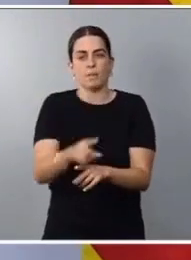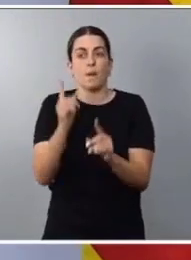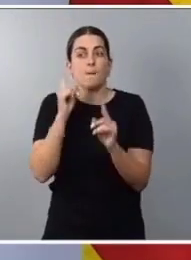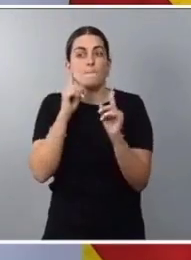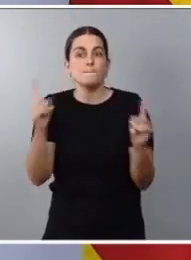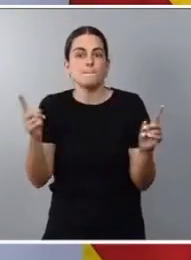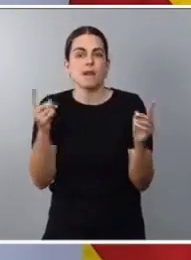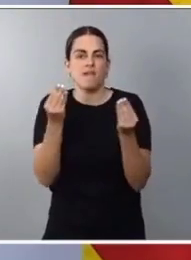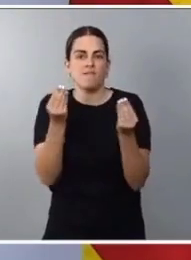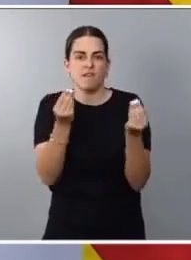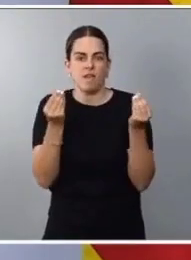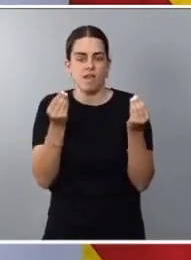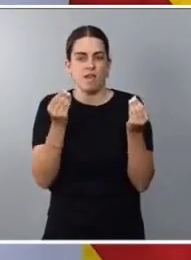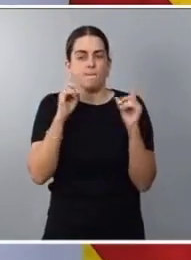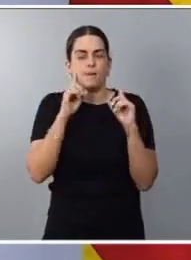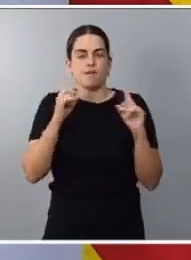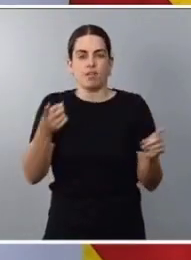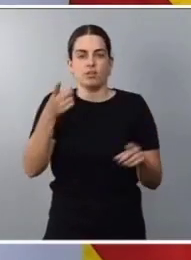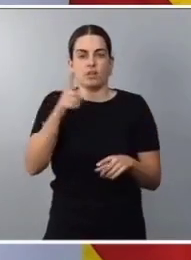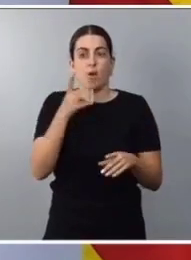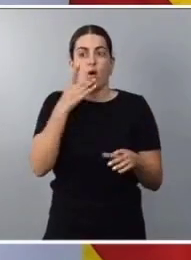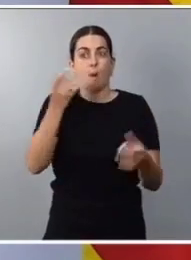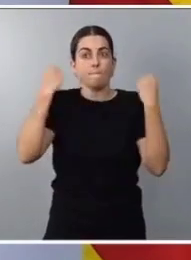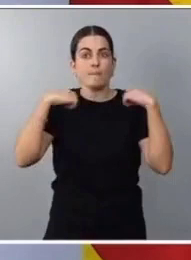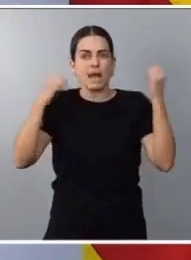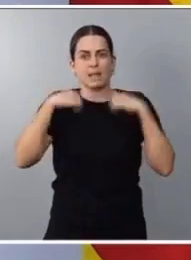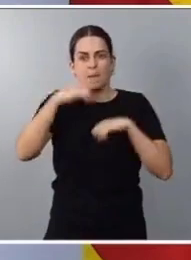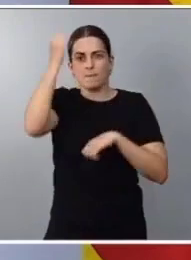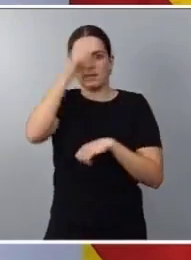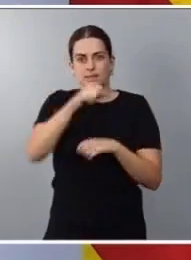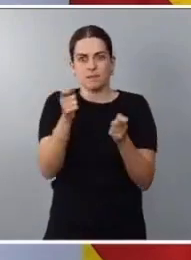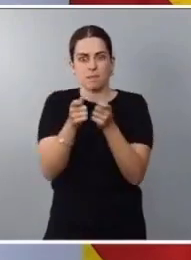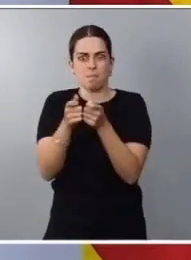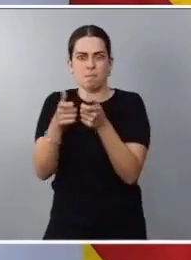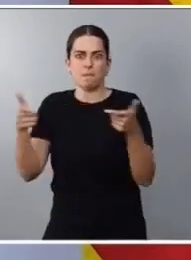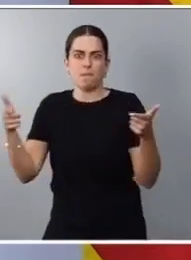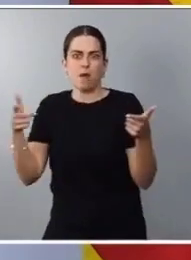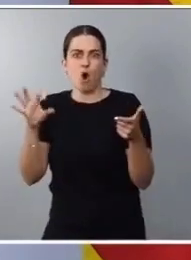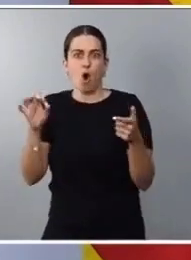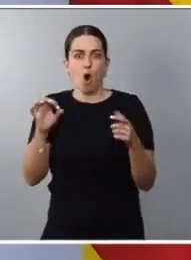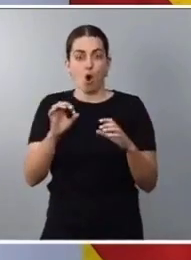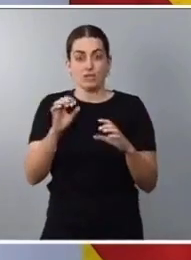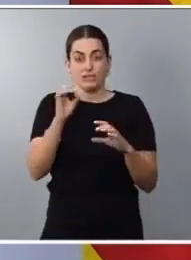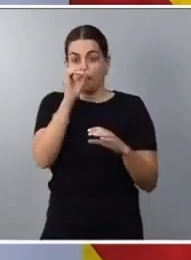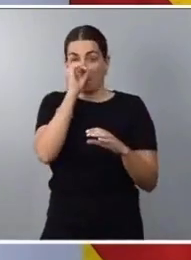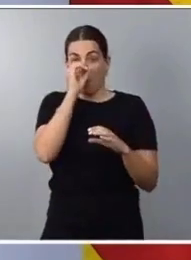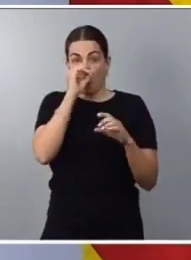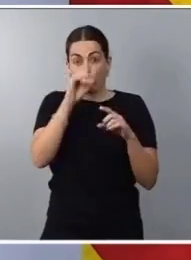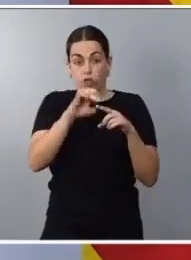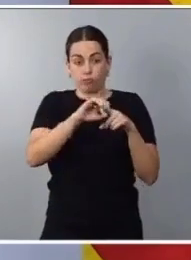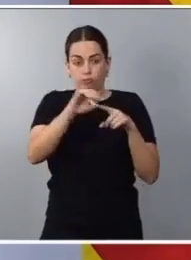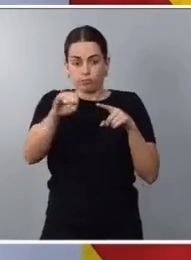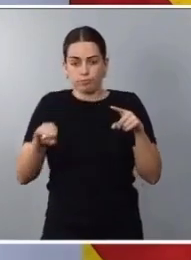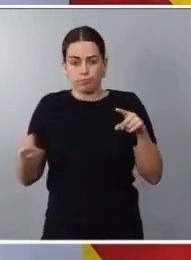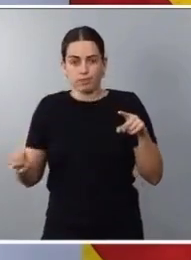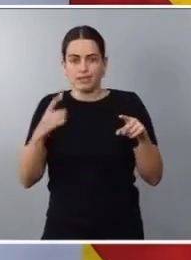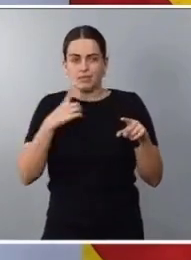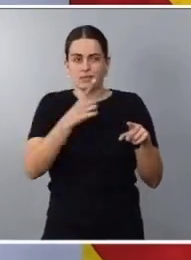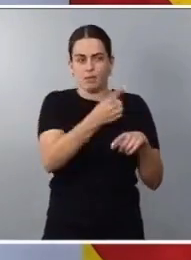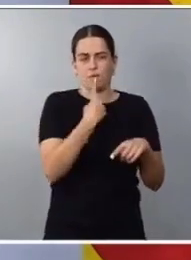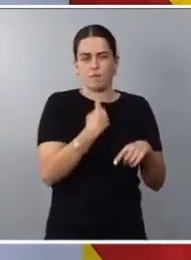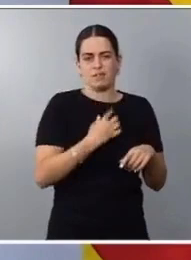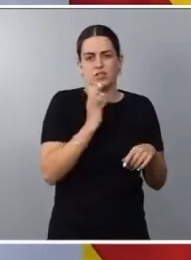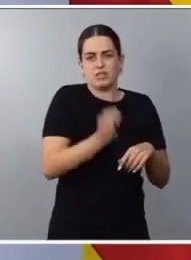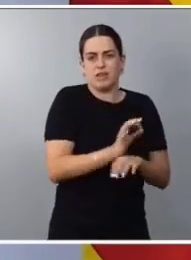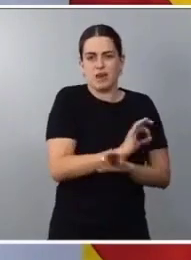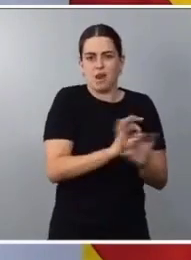que están aumentando, como la retirada no consentida del preservativo, para prevenir las infecciones de transmisión sexual y